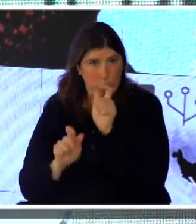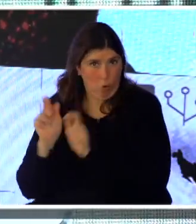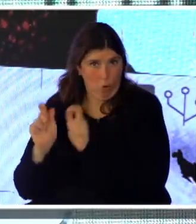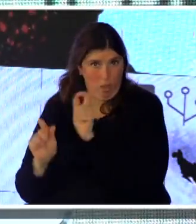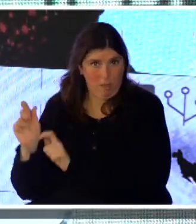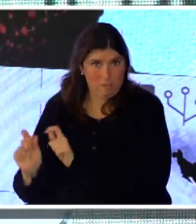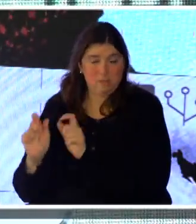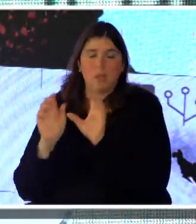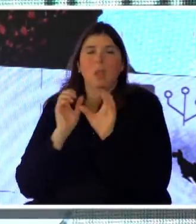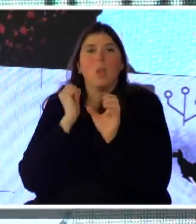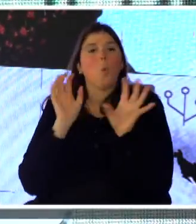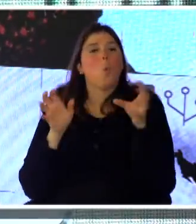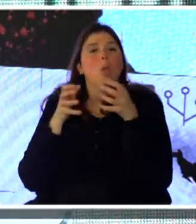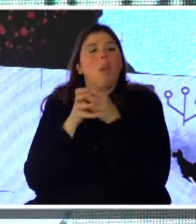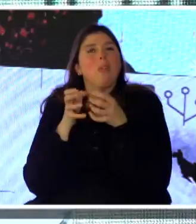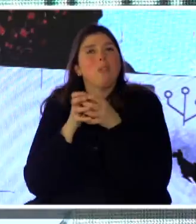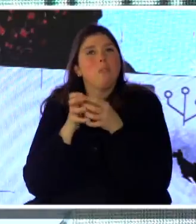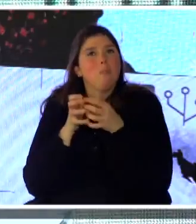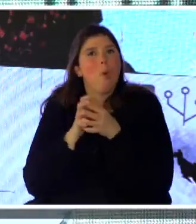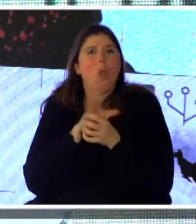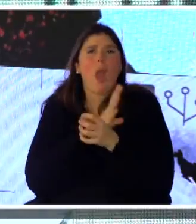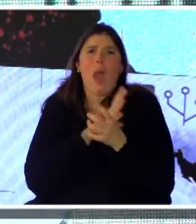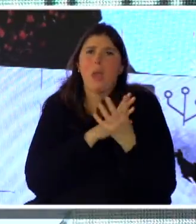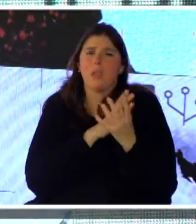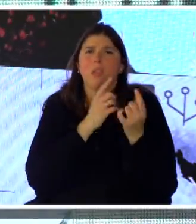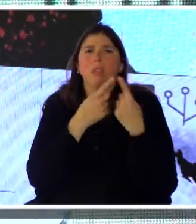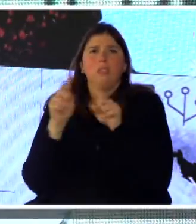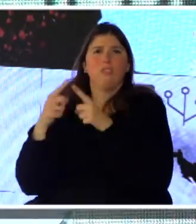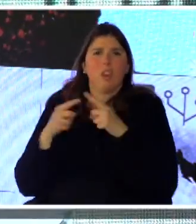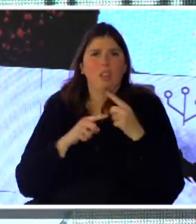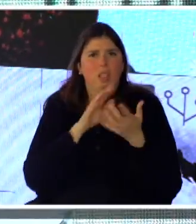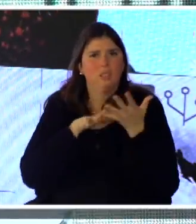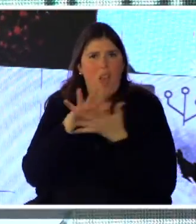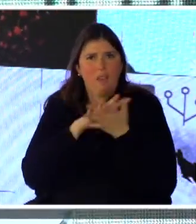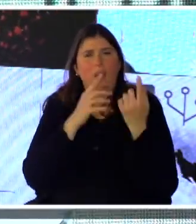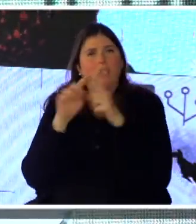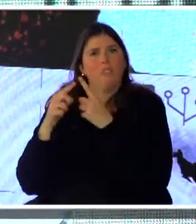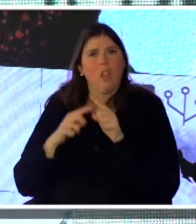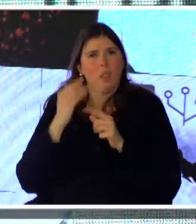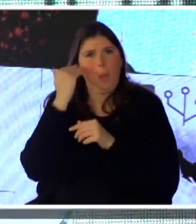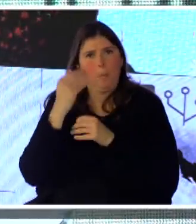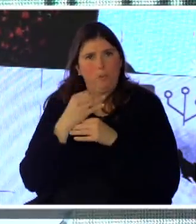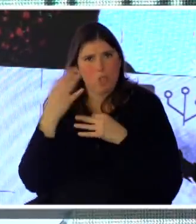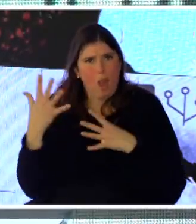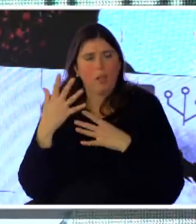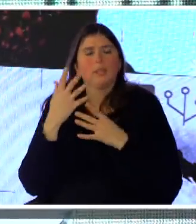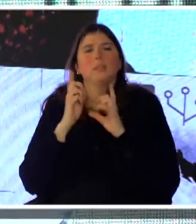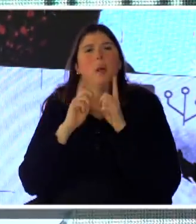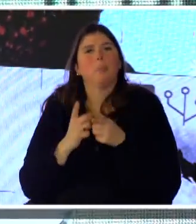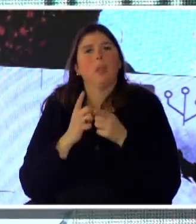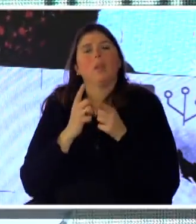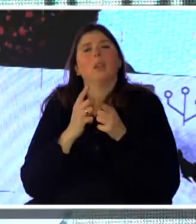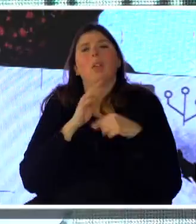Es un equipo de trabajo interdisciplinario, de distintas áreas, de desarrollo web. También